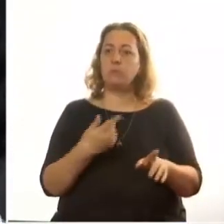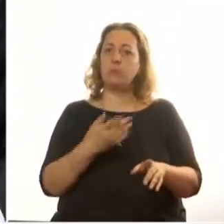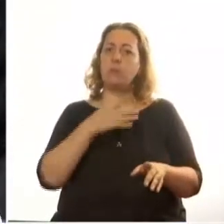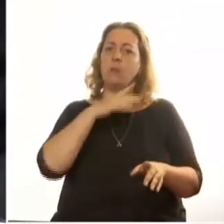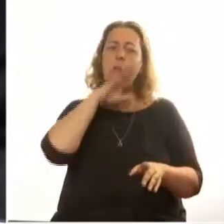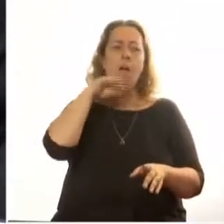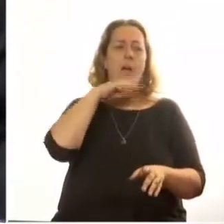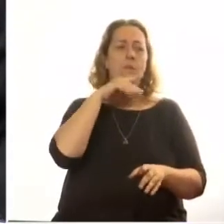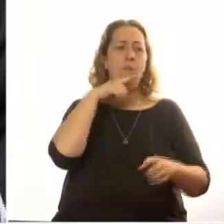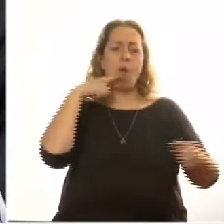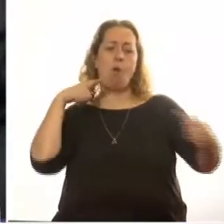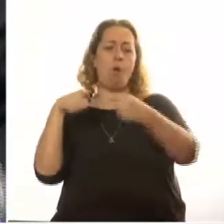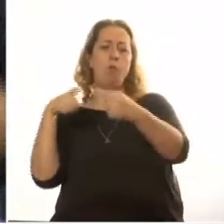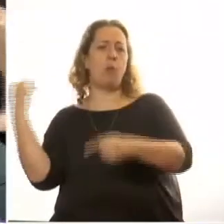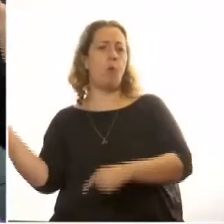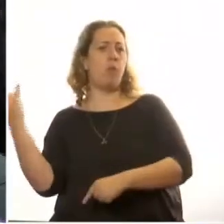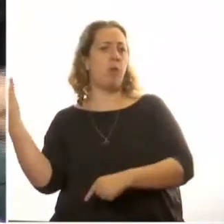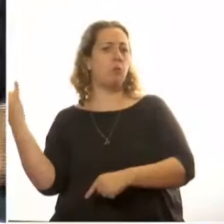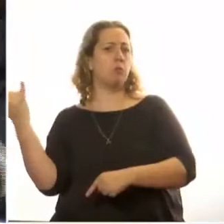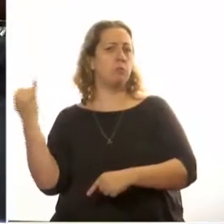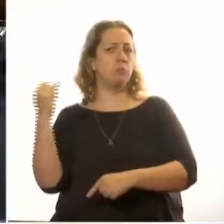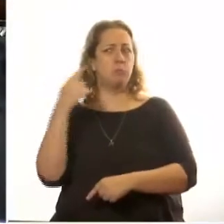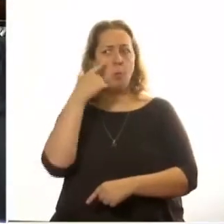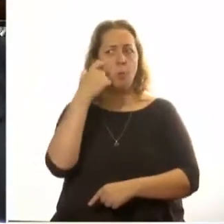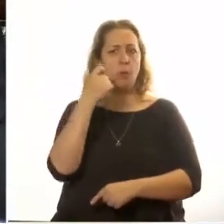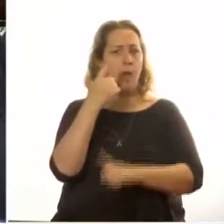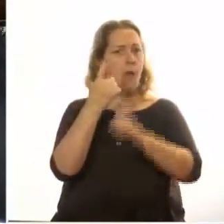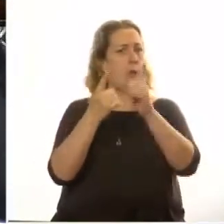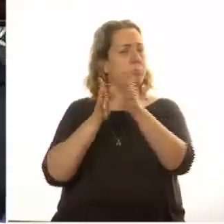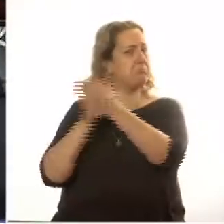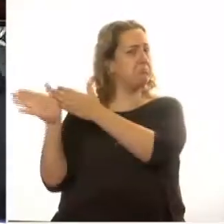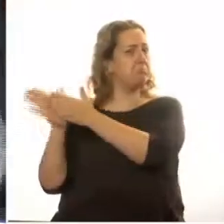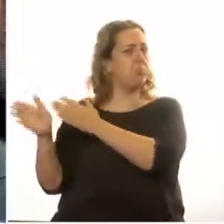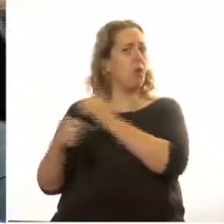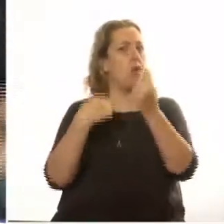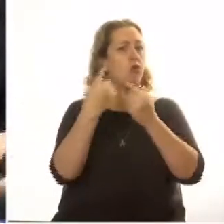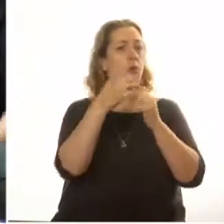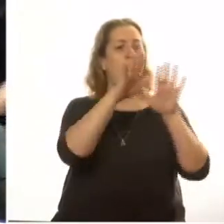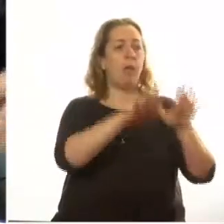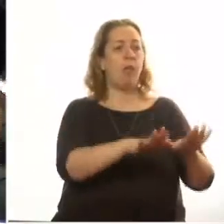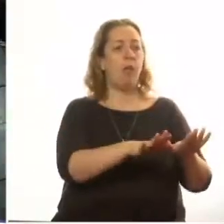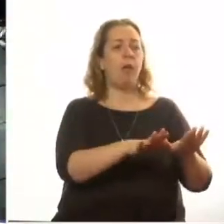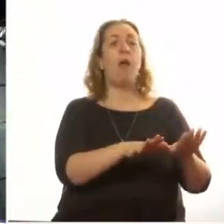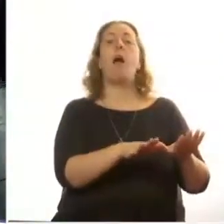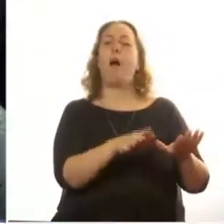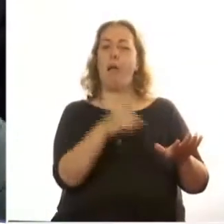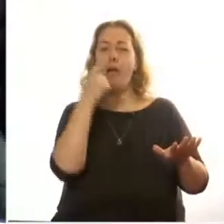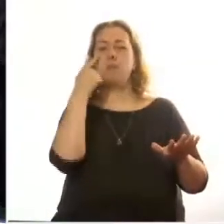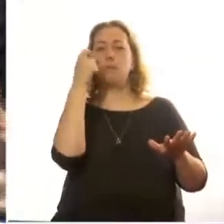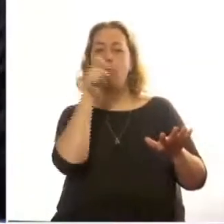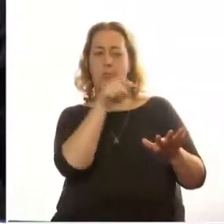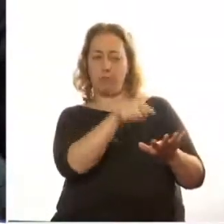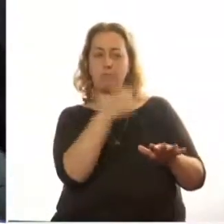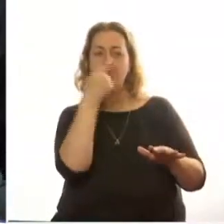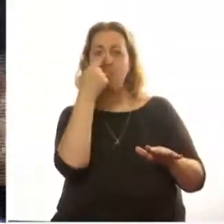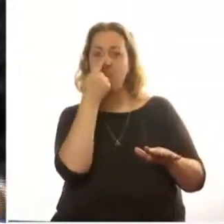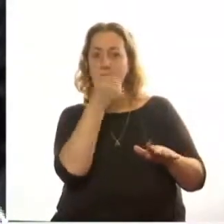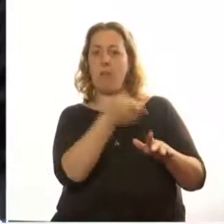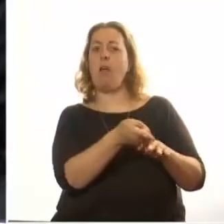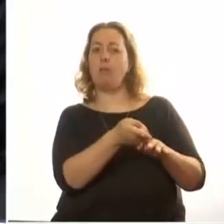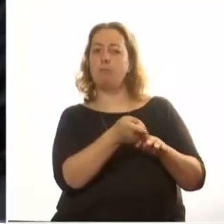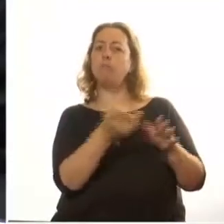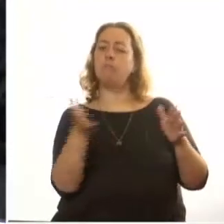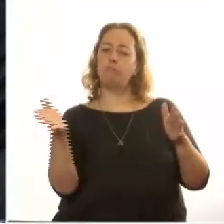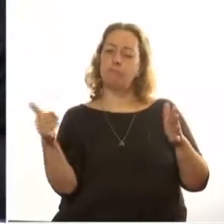judíos y vio que algunos se iban y otros se quedaban. Y ahí captó los que tenían interés y todo lo que vino después, eran unos